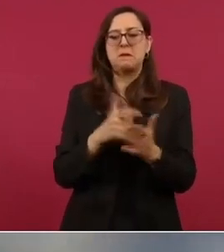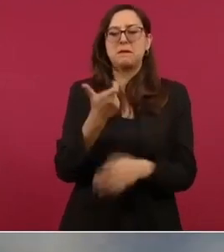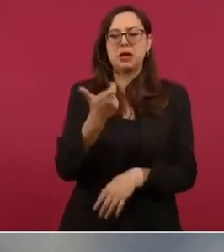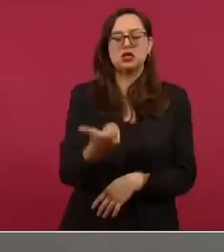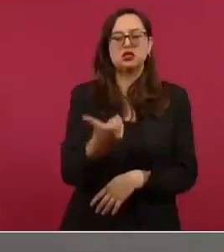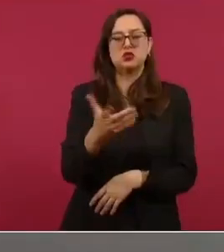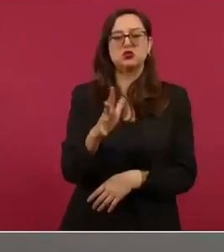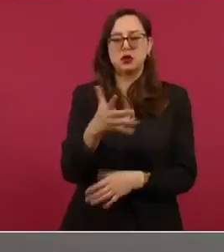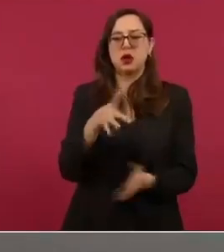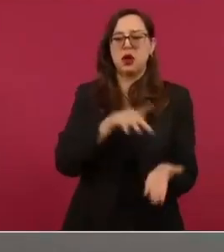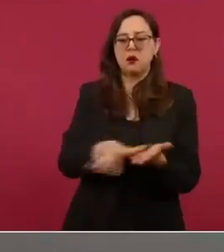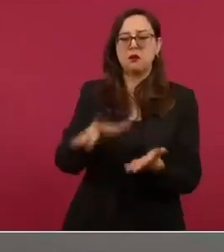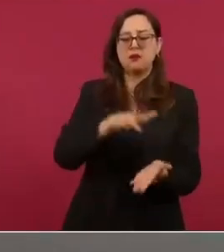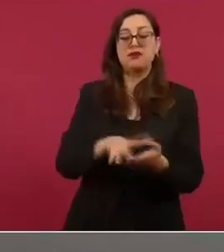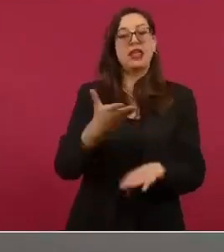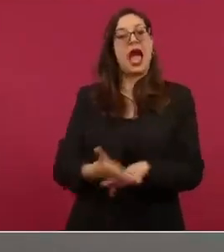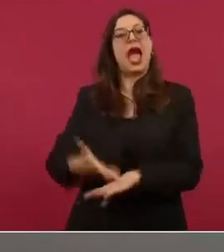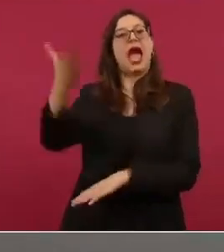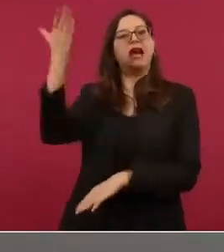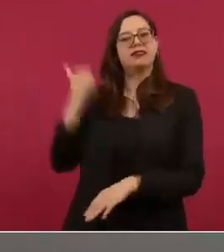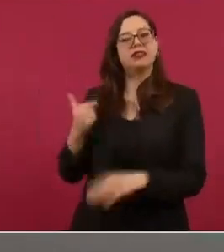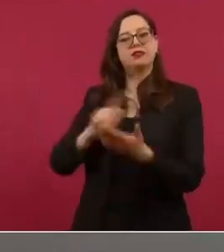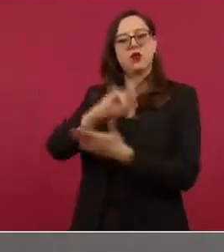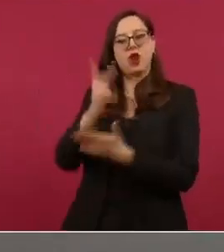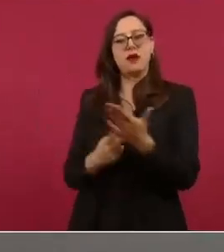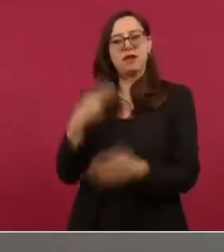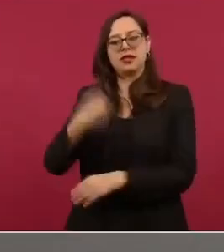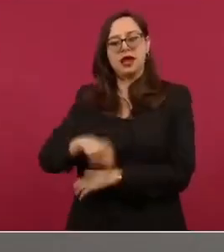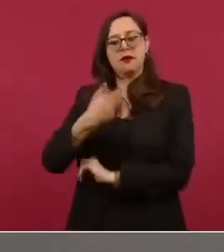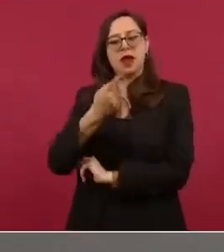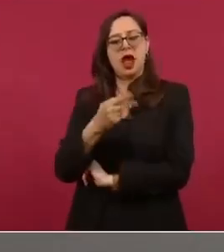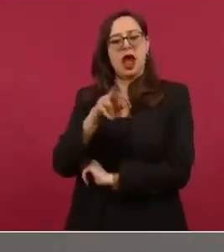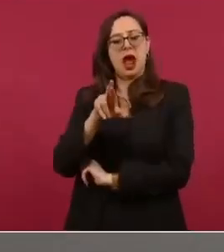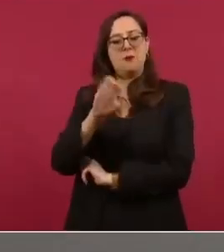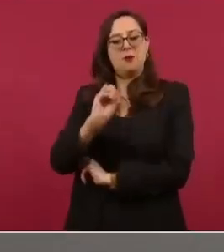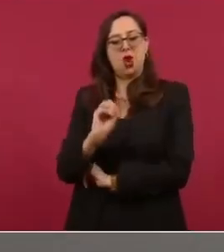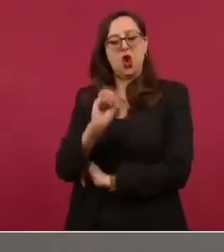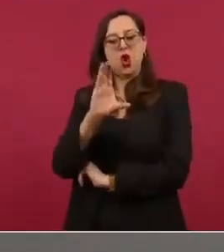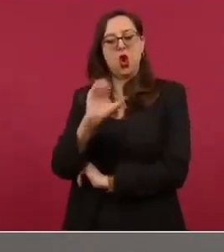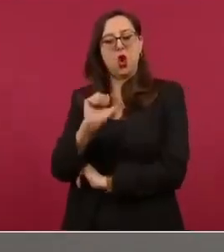el llamado procampo que ahora ya